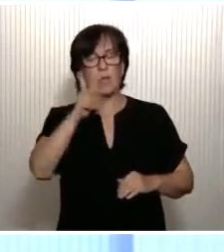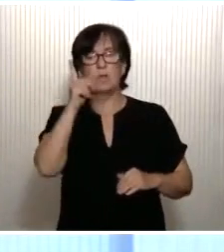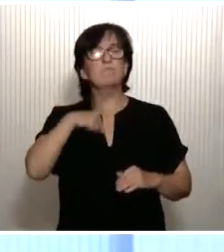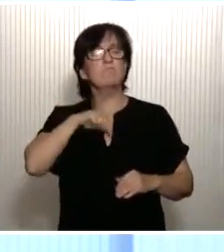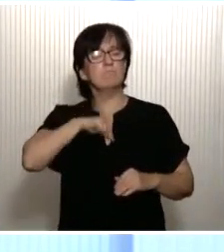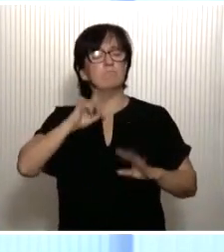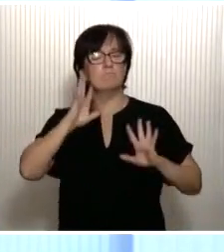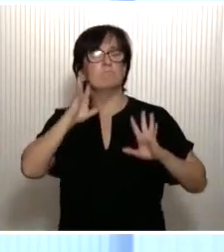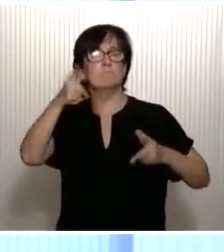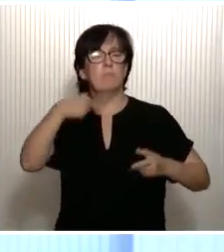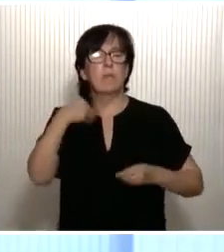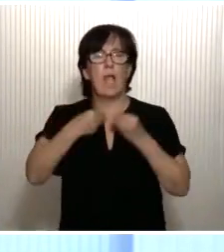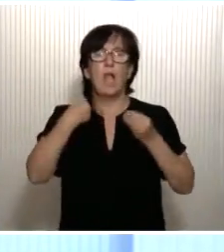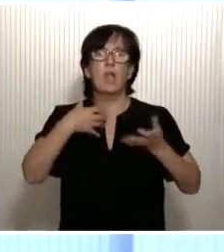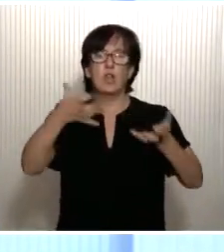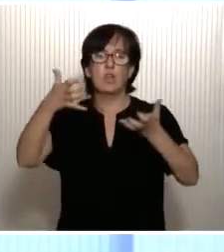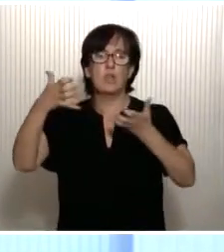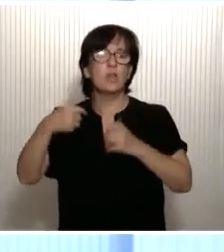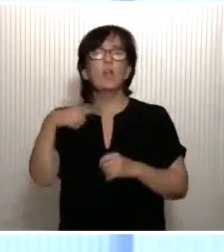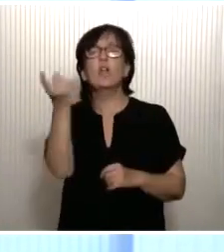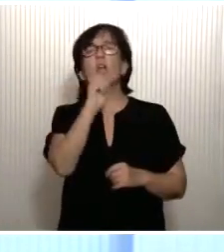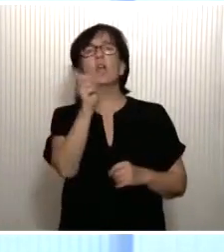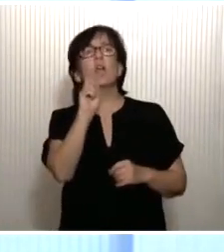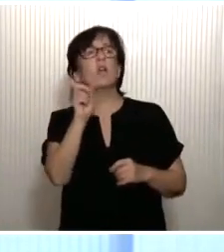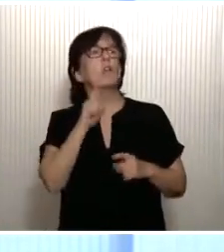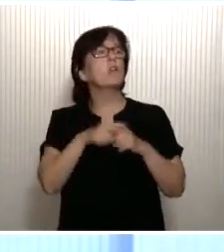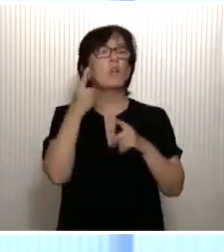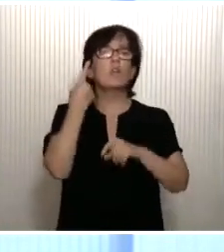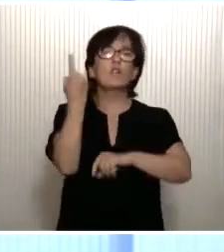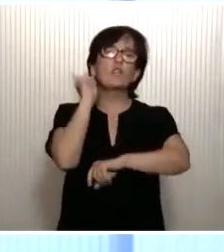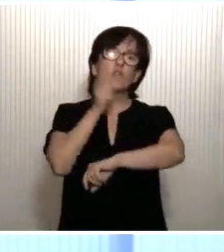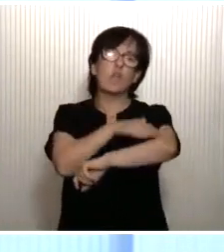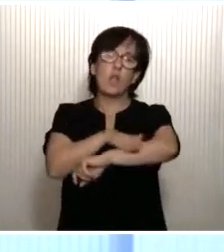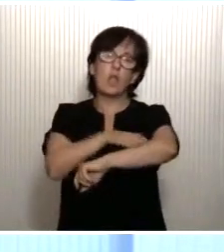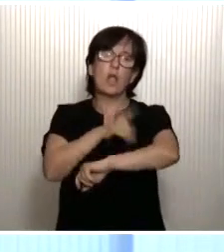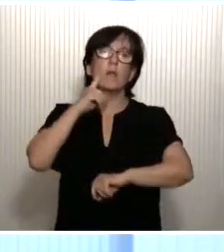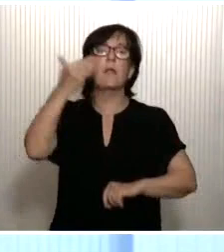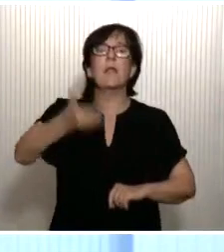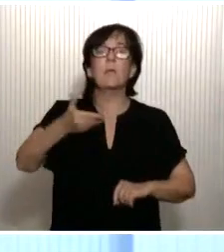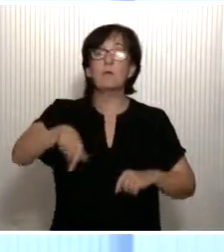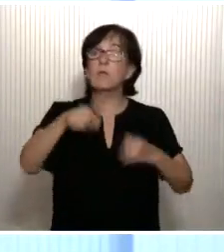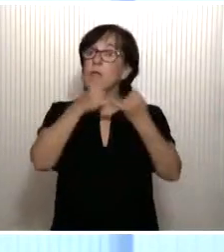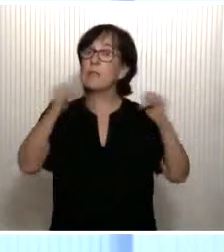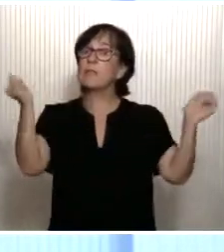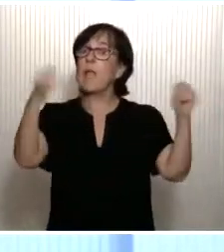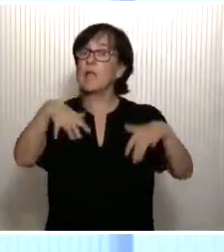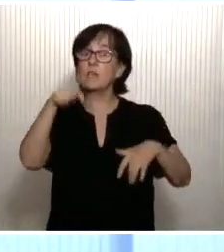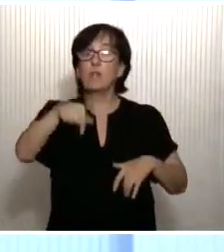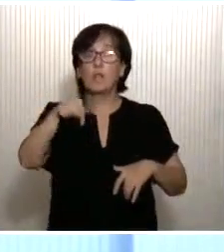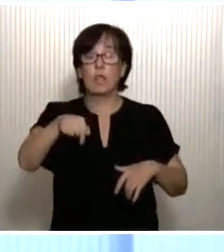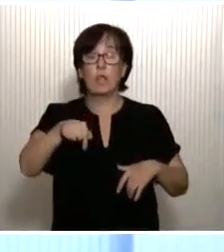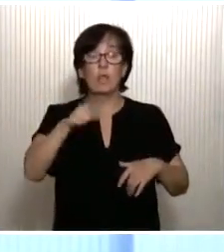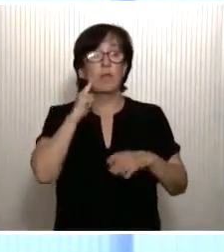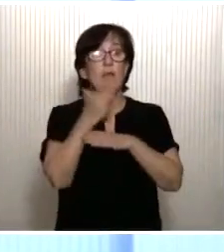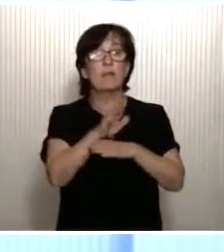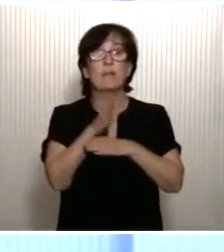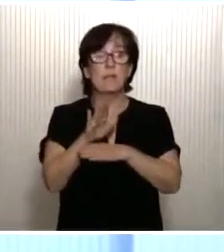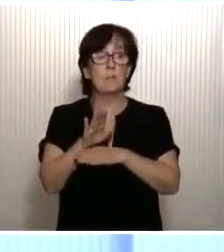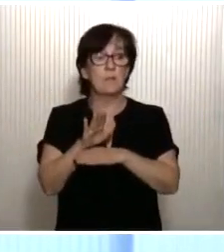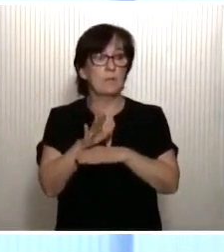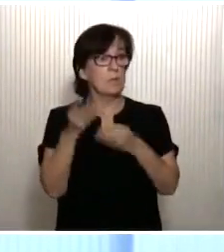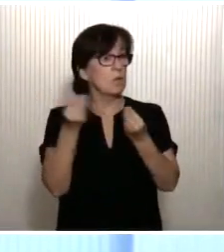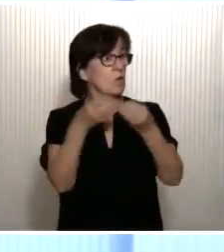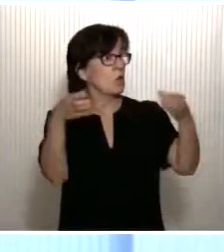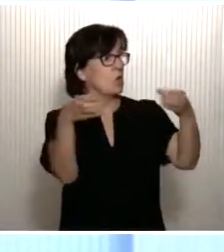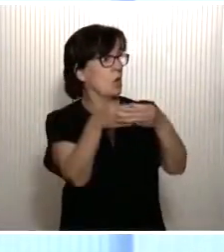coraje para lograrlo. Y esto no es una mera tarea del Gobierno. Por eso es tan importante el acto que hoy estamos representando conjunta y